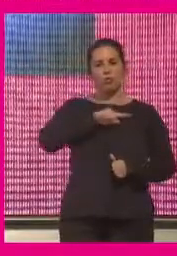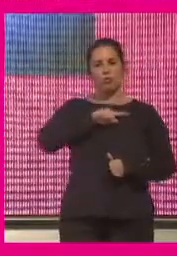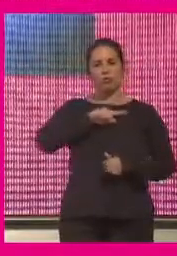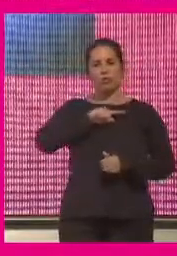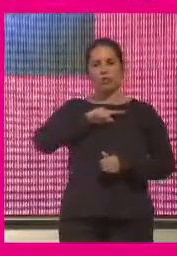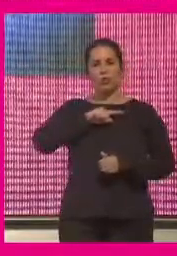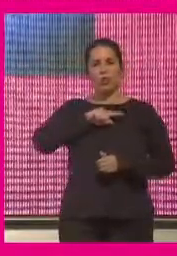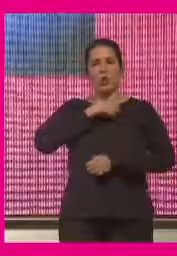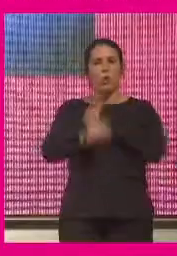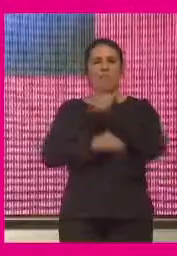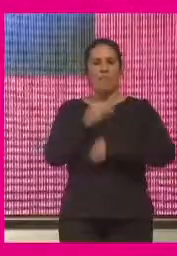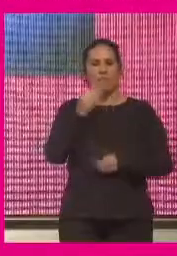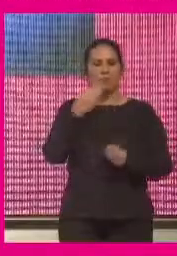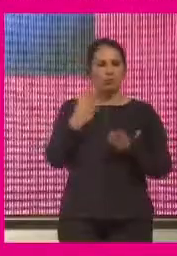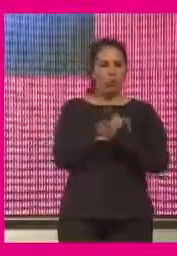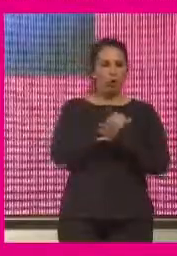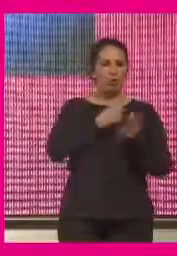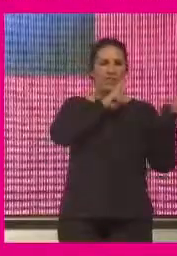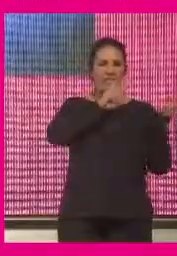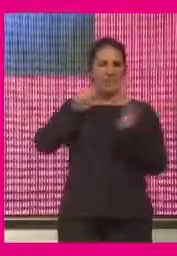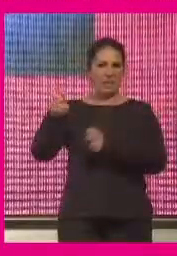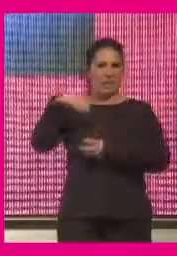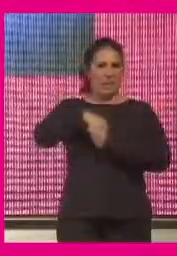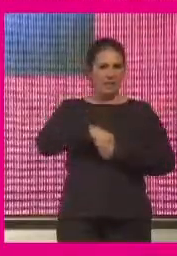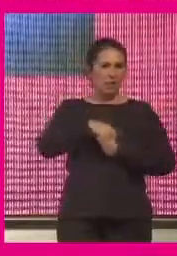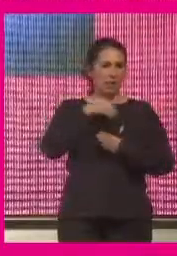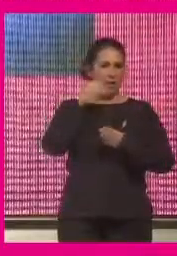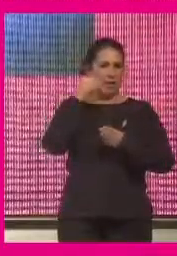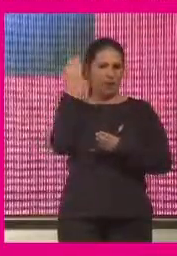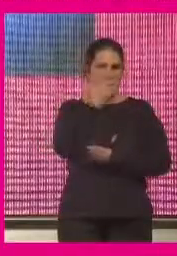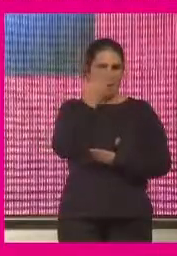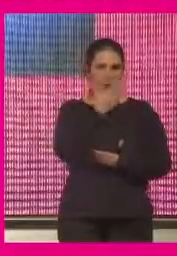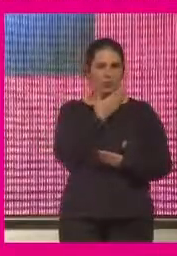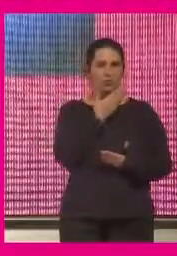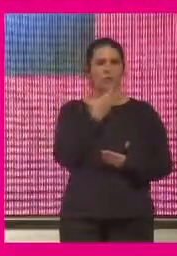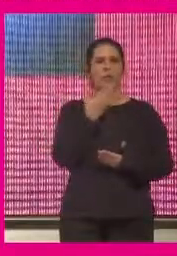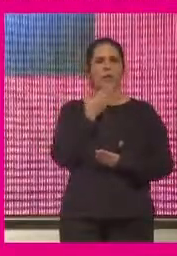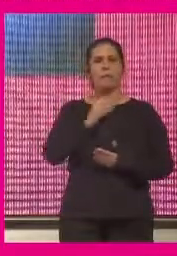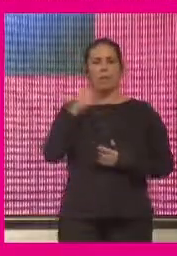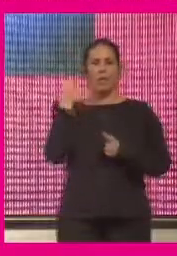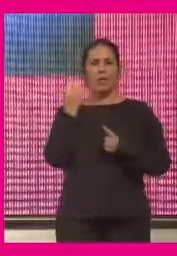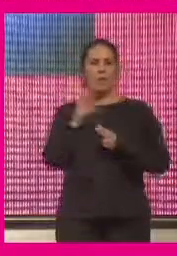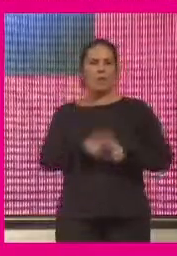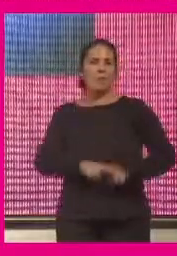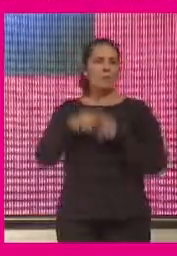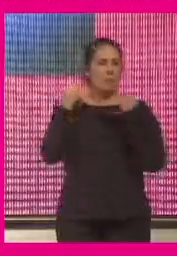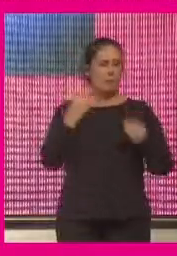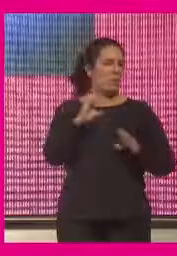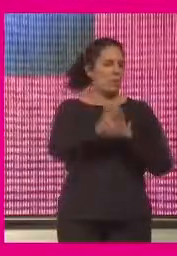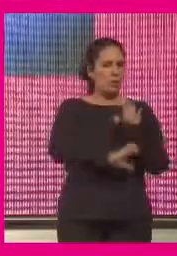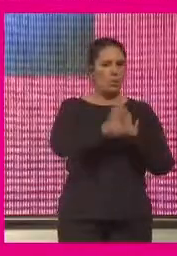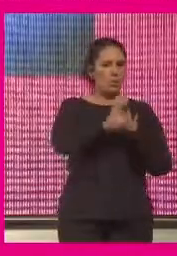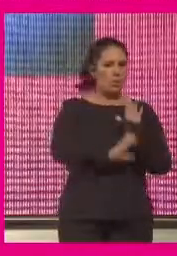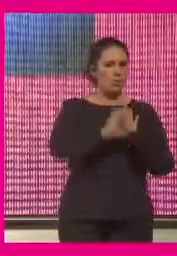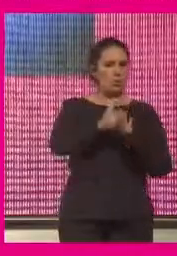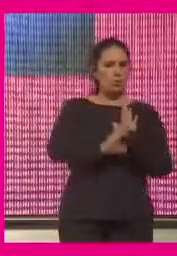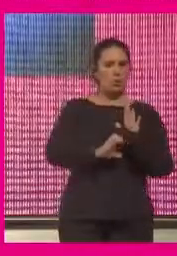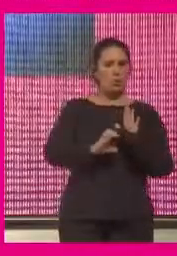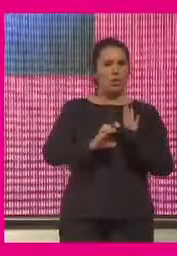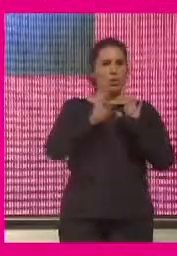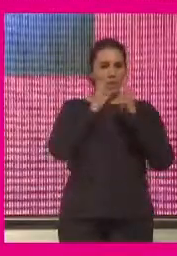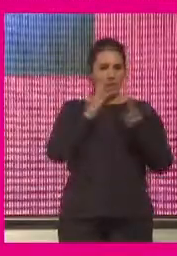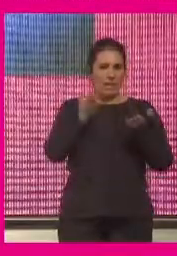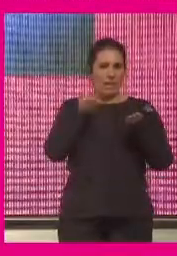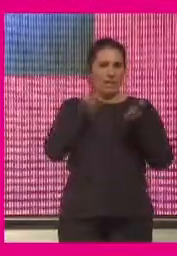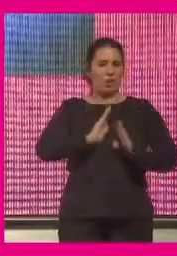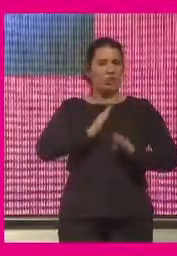ciencias las letras en primaria y en secundaria aquí hay trabajar a la vez en varios ámbitos uno en repasar los currículums de las cosas que estamos estudiando a nuestros